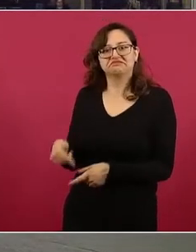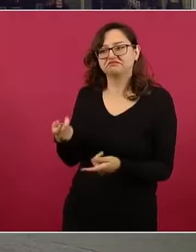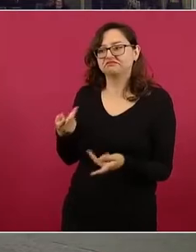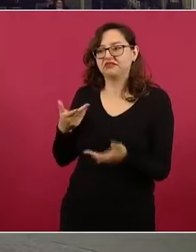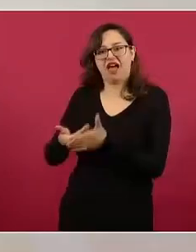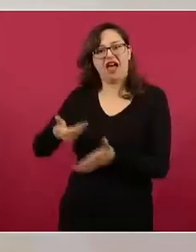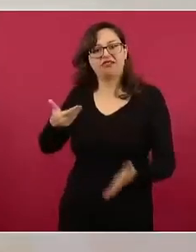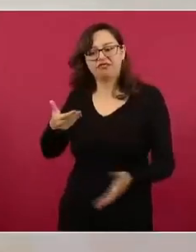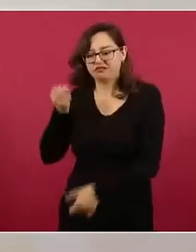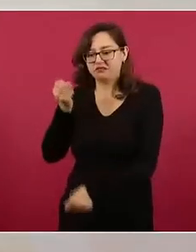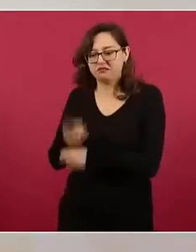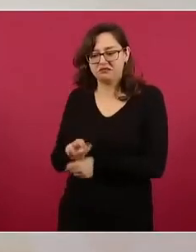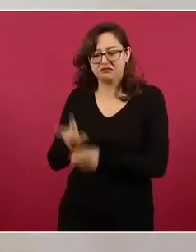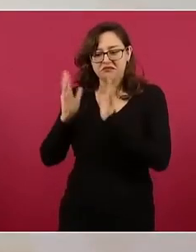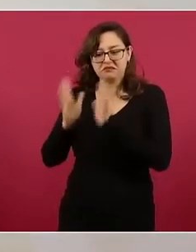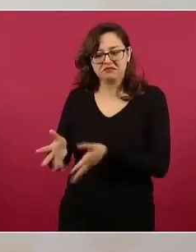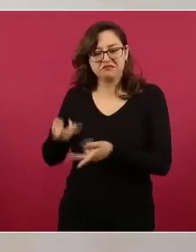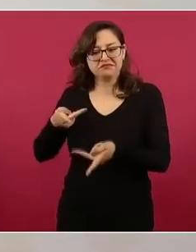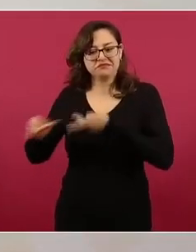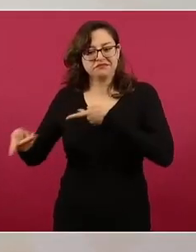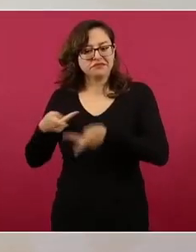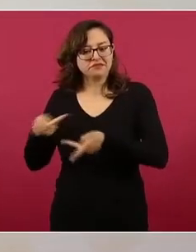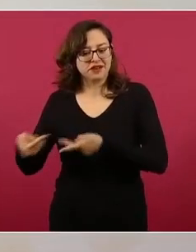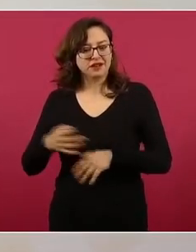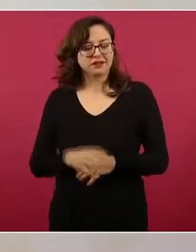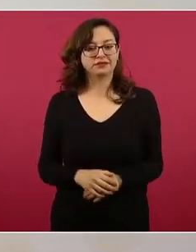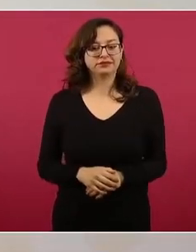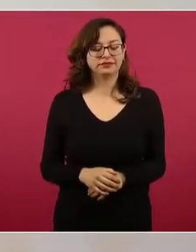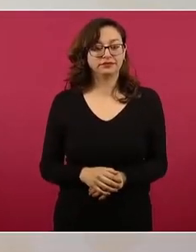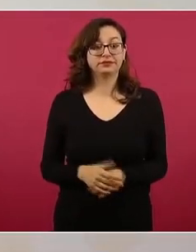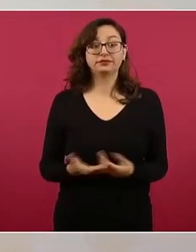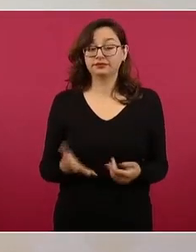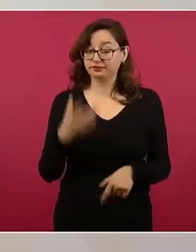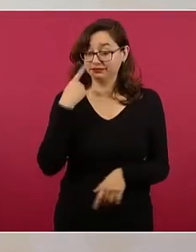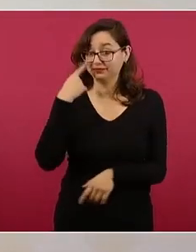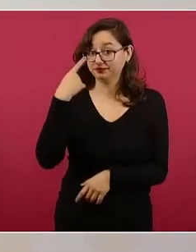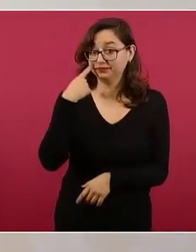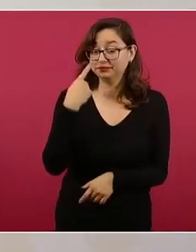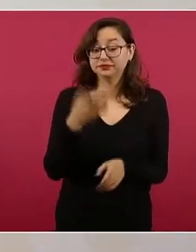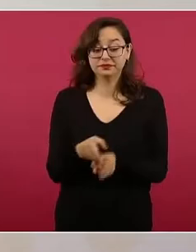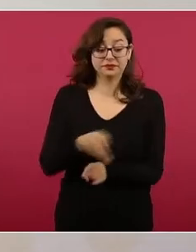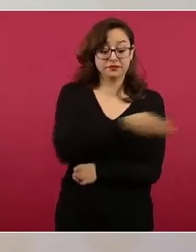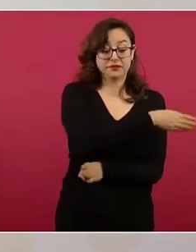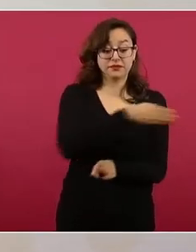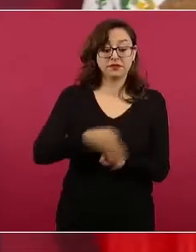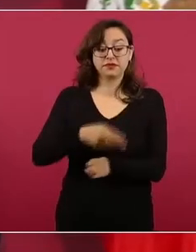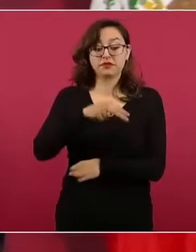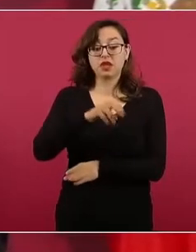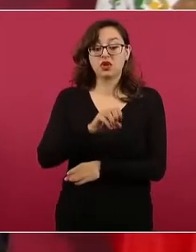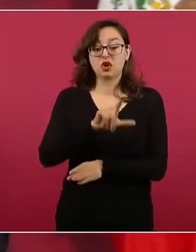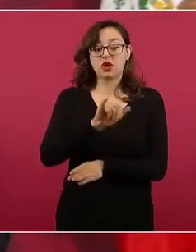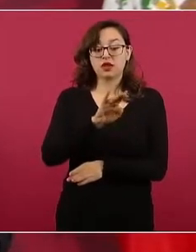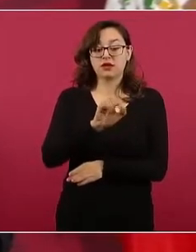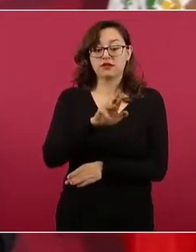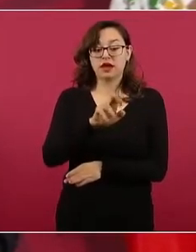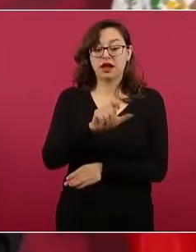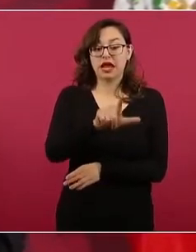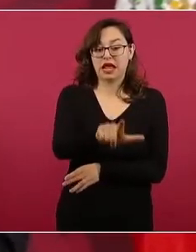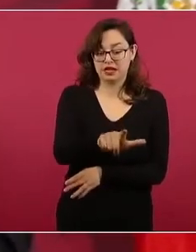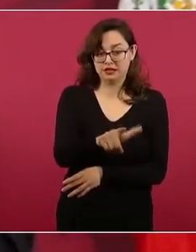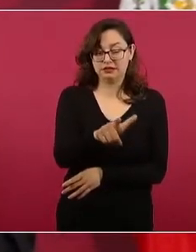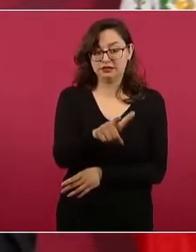La mitad de la inversión de Pemex, ¿a dónde se iba? Al norte y a las aguas